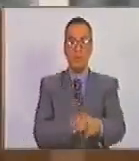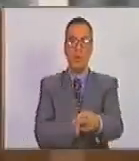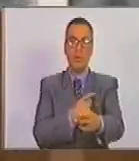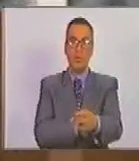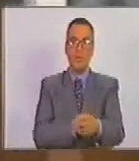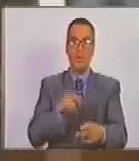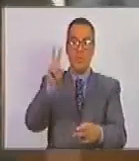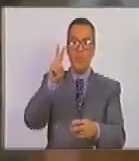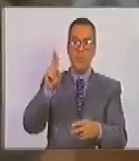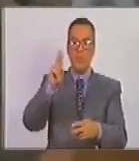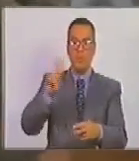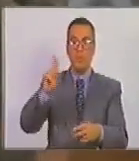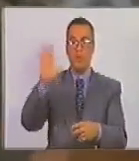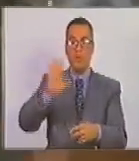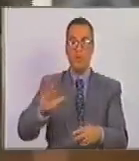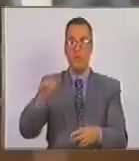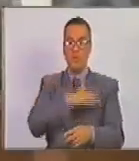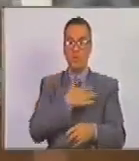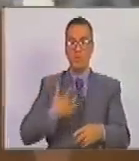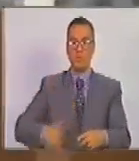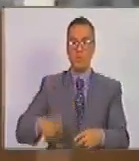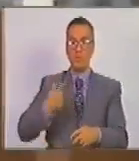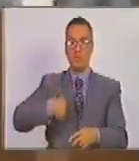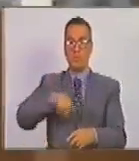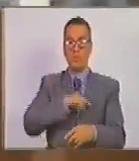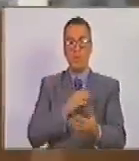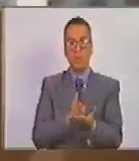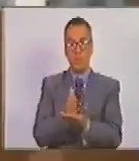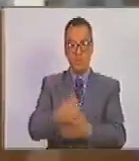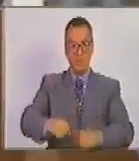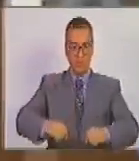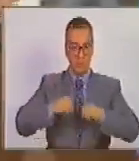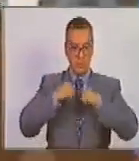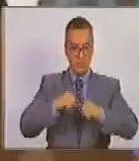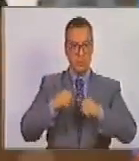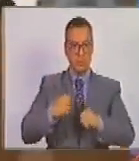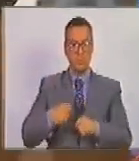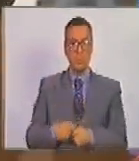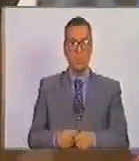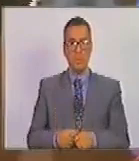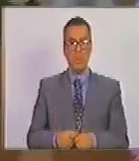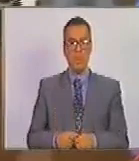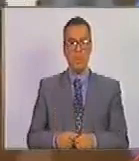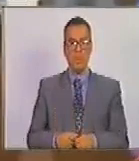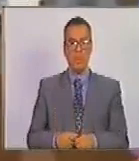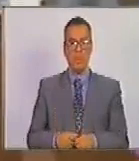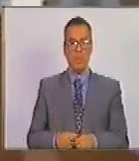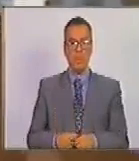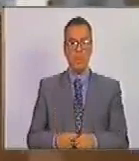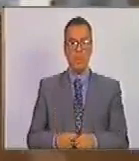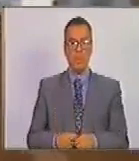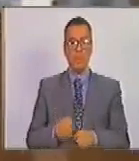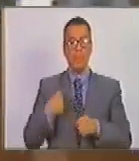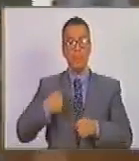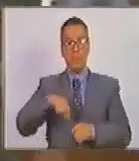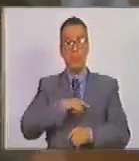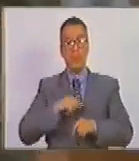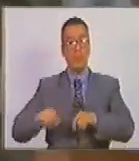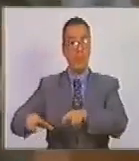república como lo es China para nosotros seguir consolidando nuestro espacio